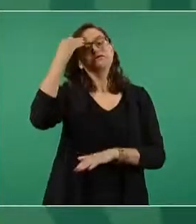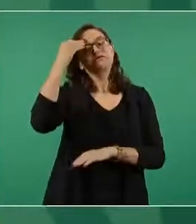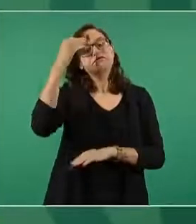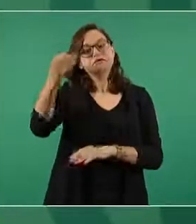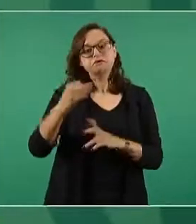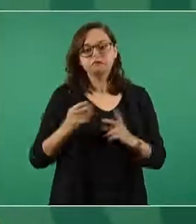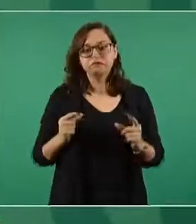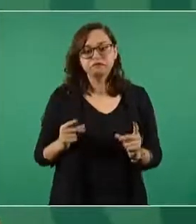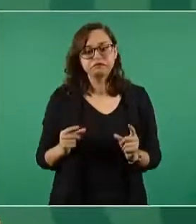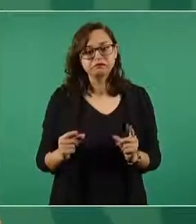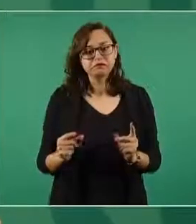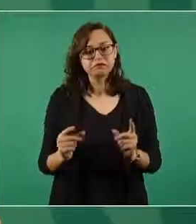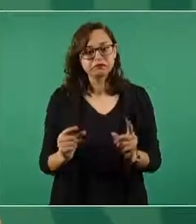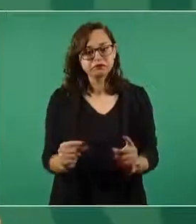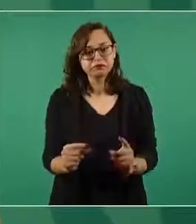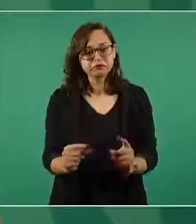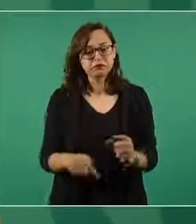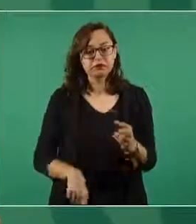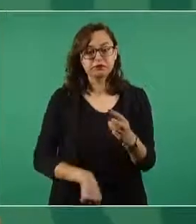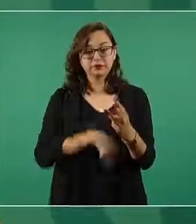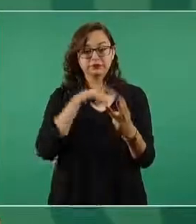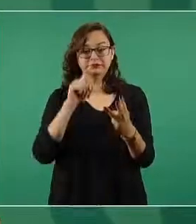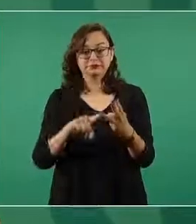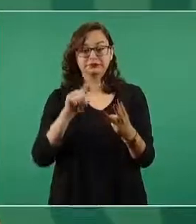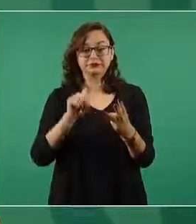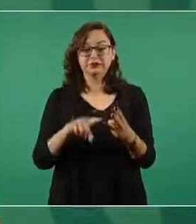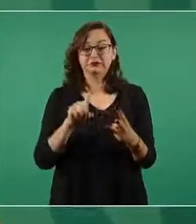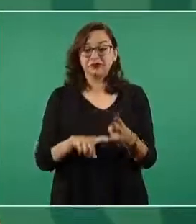Y tercero, el costo,